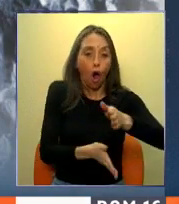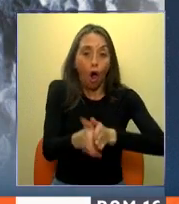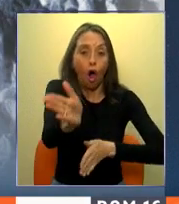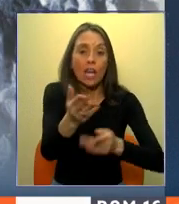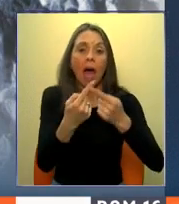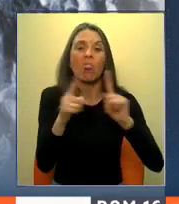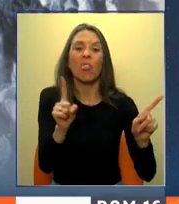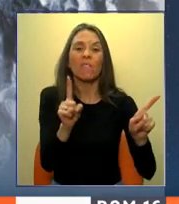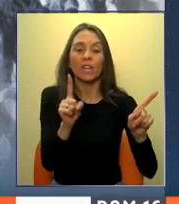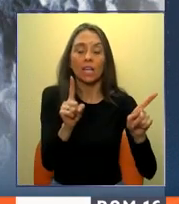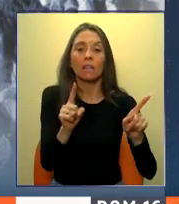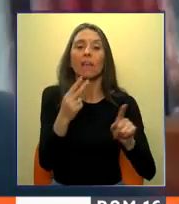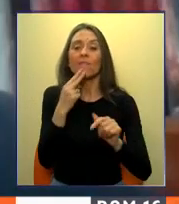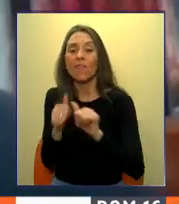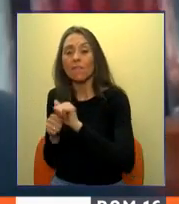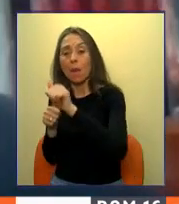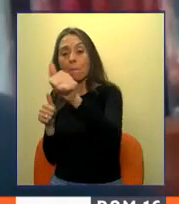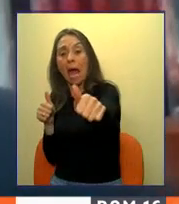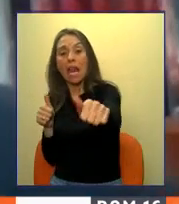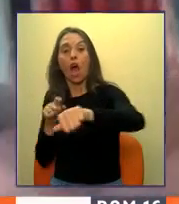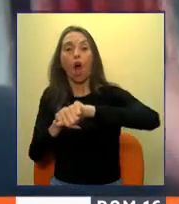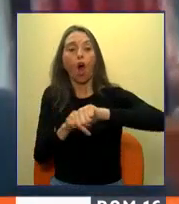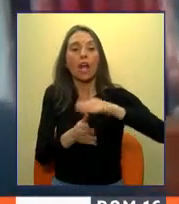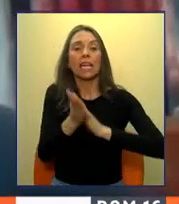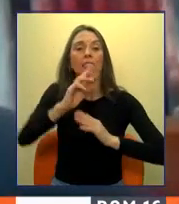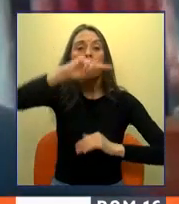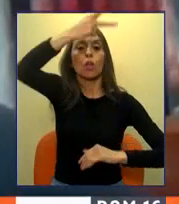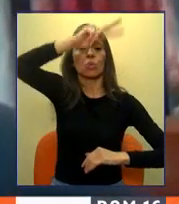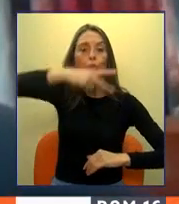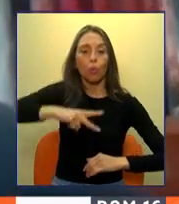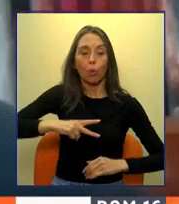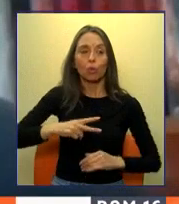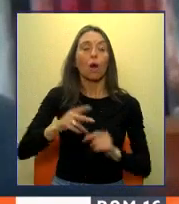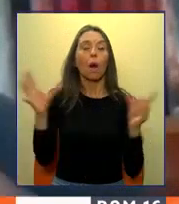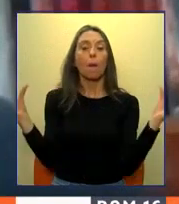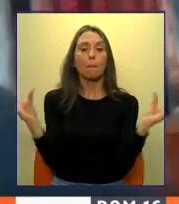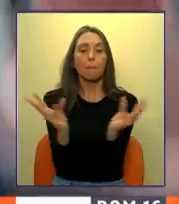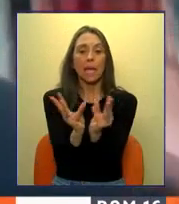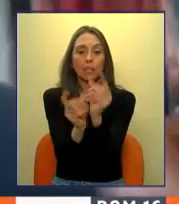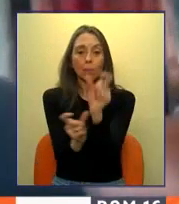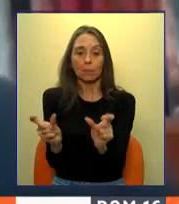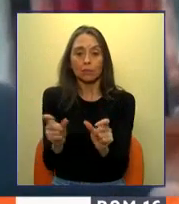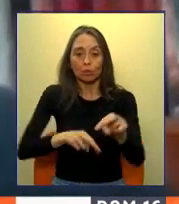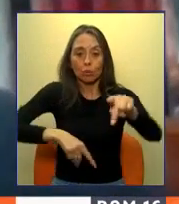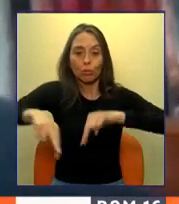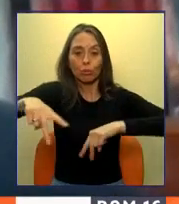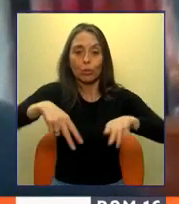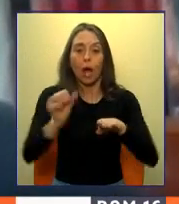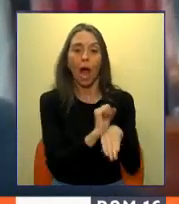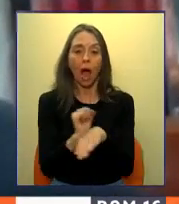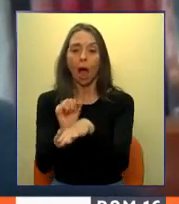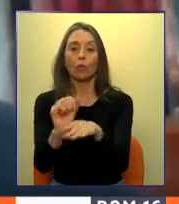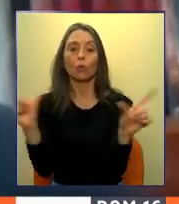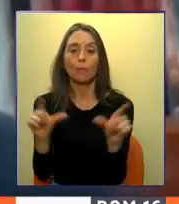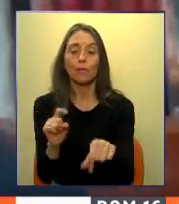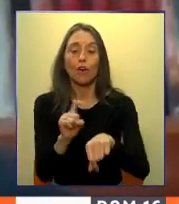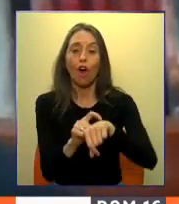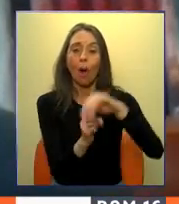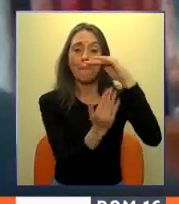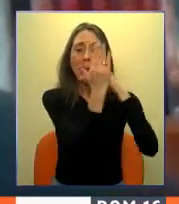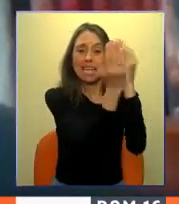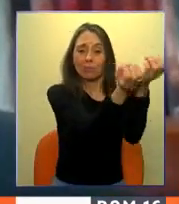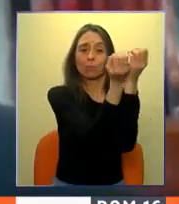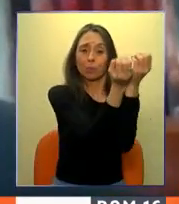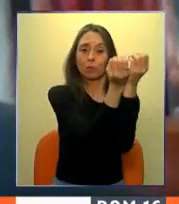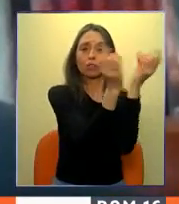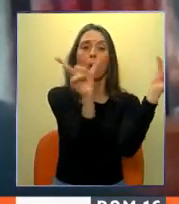quienes vivan más alejados. Por lo tanto, va a tener menos gente circulando, pero además, menos gente circulando en las horas puntas, porque van a